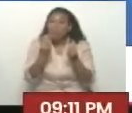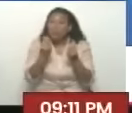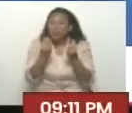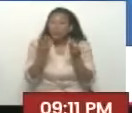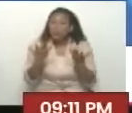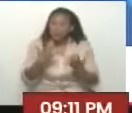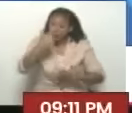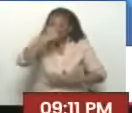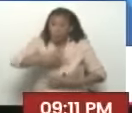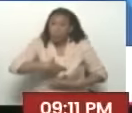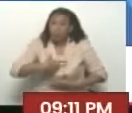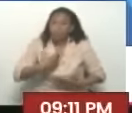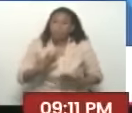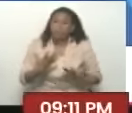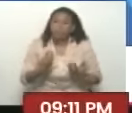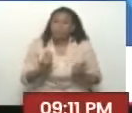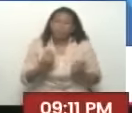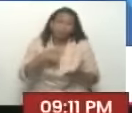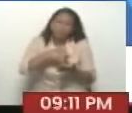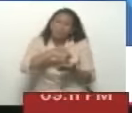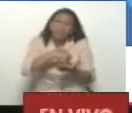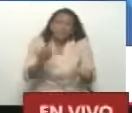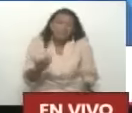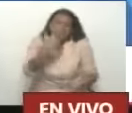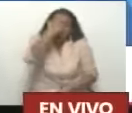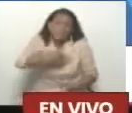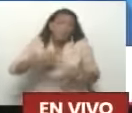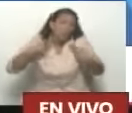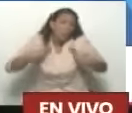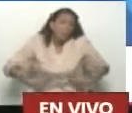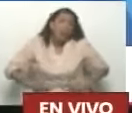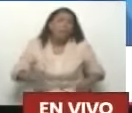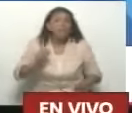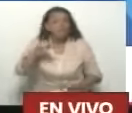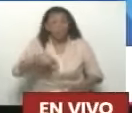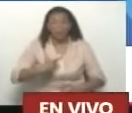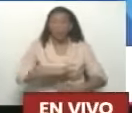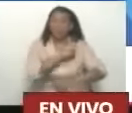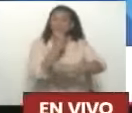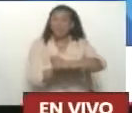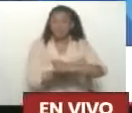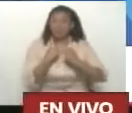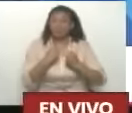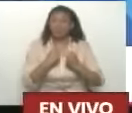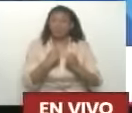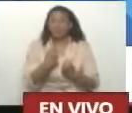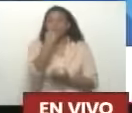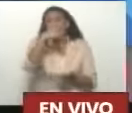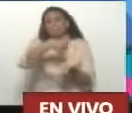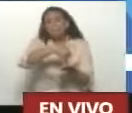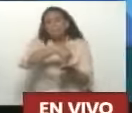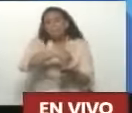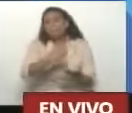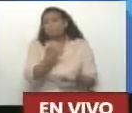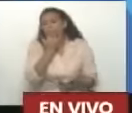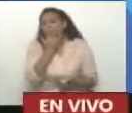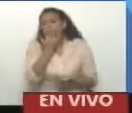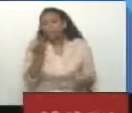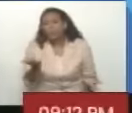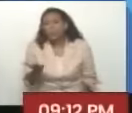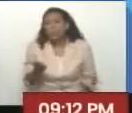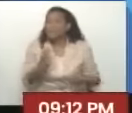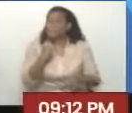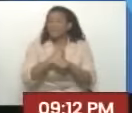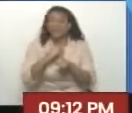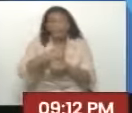defectos, pero también tengo algunas virtudes. Uno es mi defecto, simplemente que a mí mi